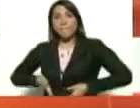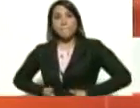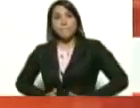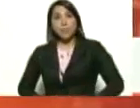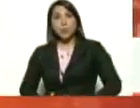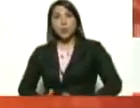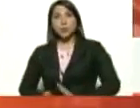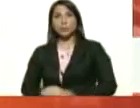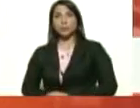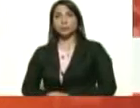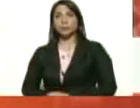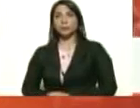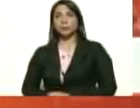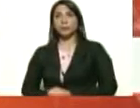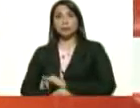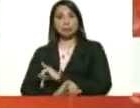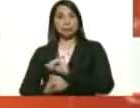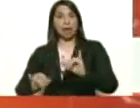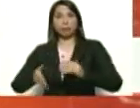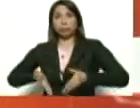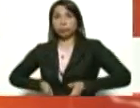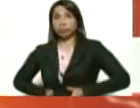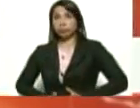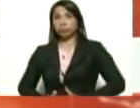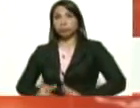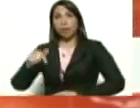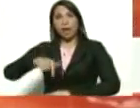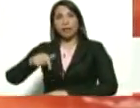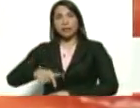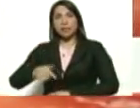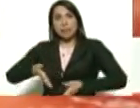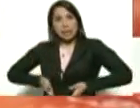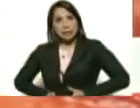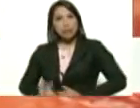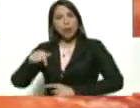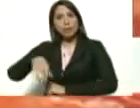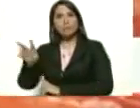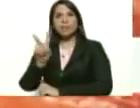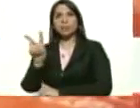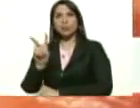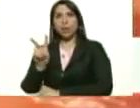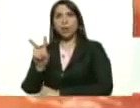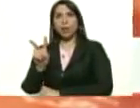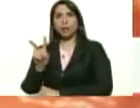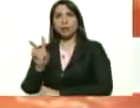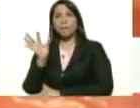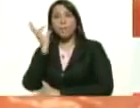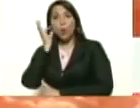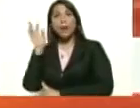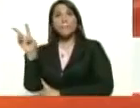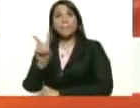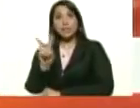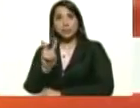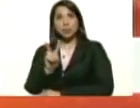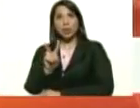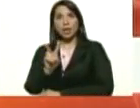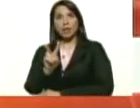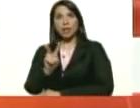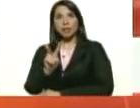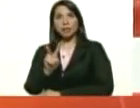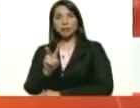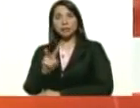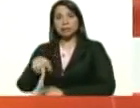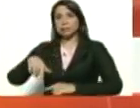muchachitos nuevos. Nacidos en tierra venezolana. De mujeres venezolanas que vinieron a pie. Algunas de